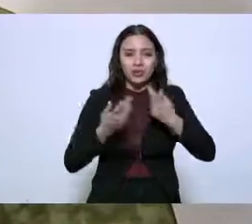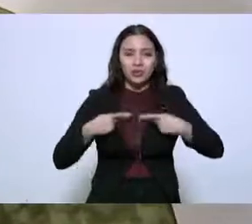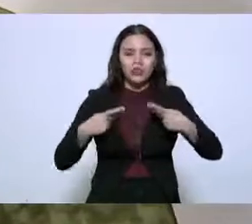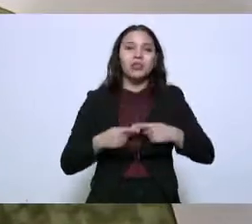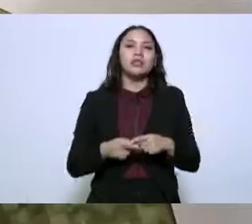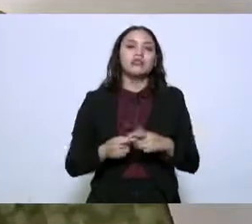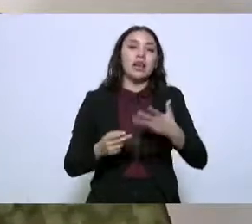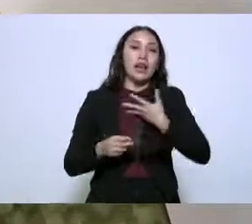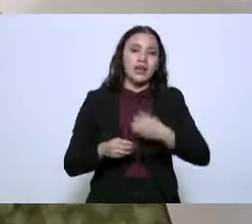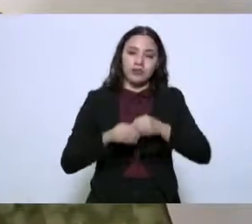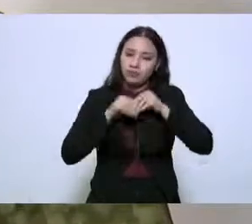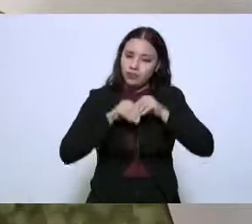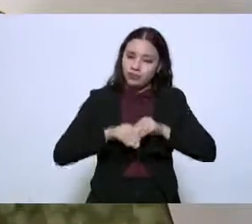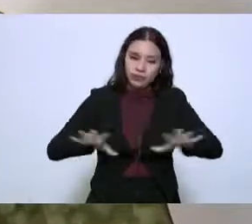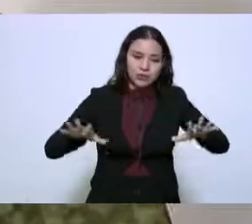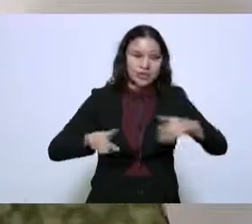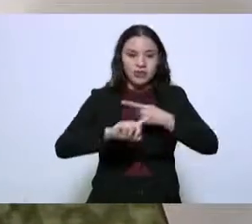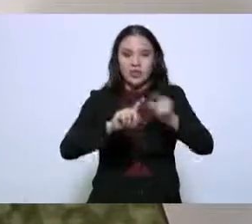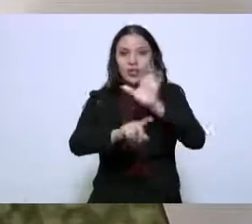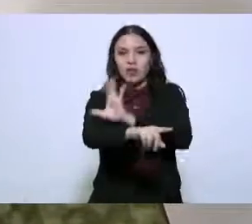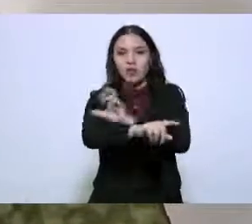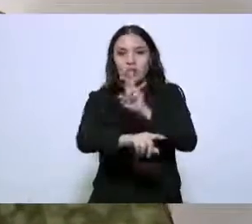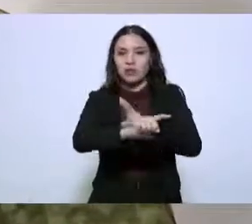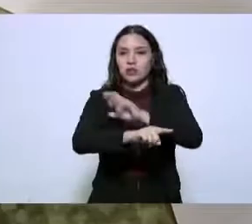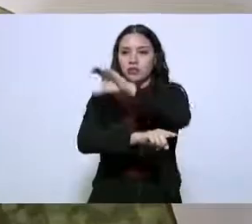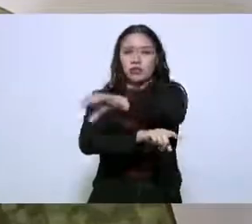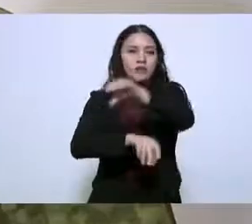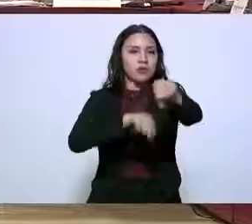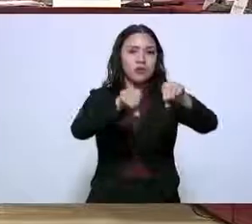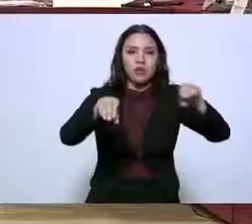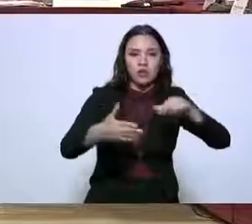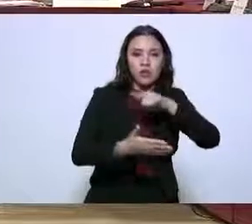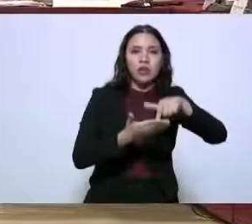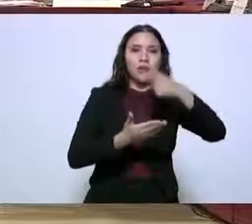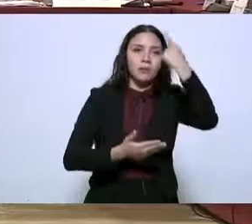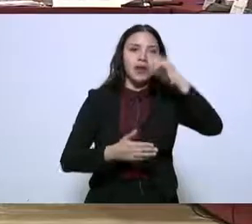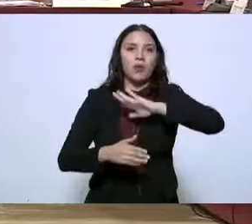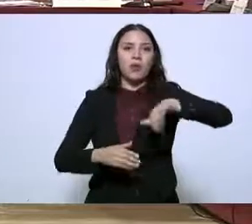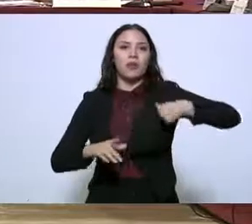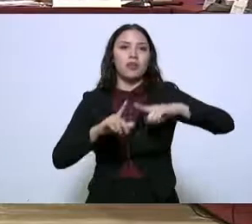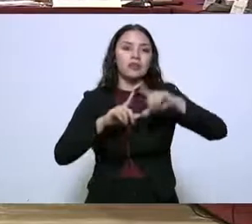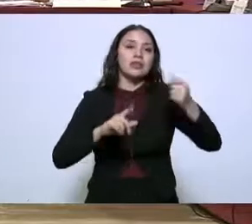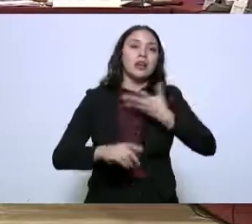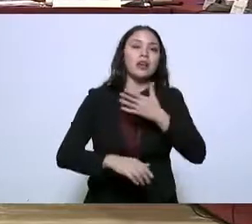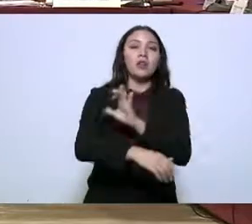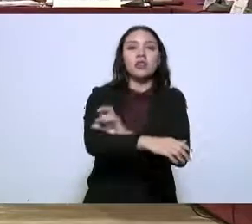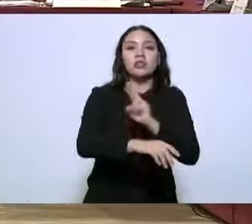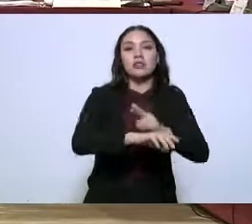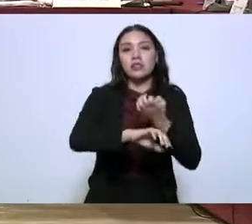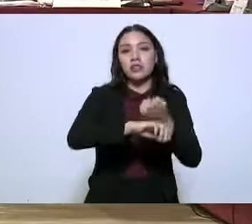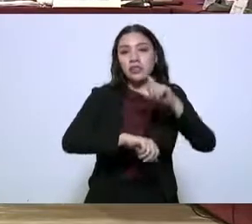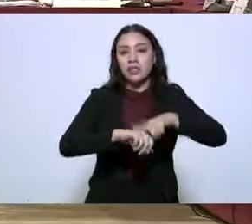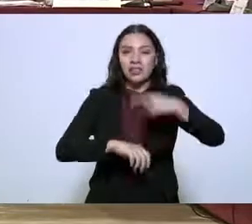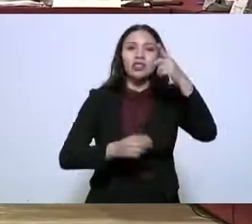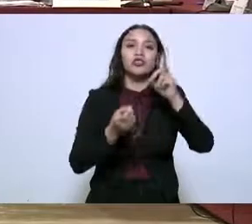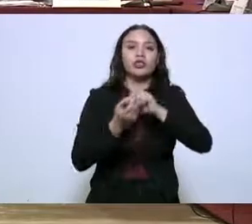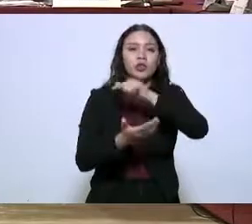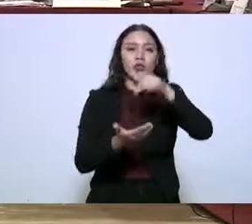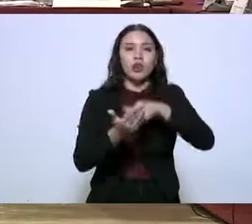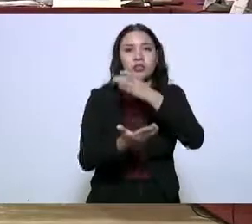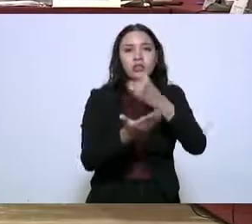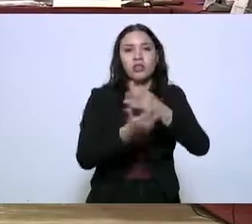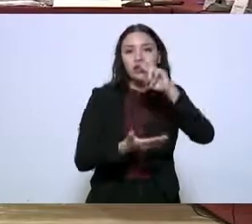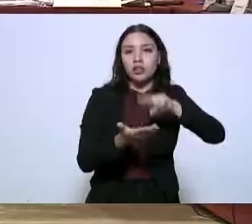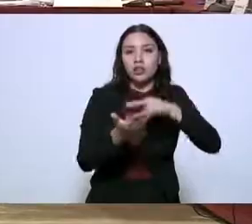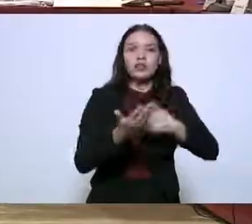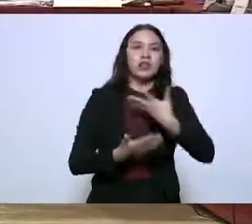de coordinaciones regionales de la Guardia. Tenemos la coordinación estatal en Reynosa y de ocho